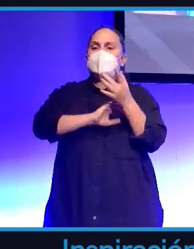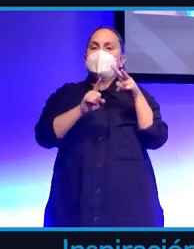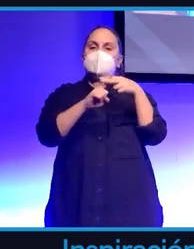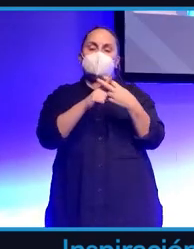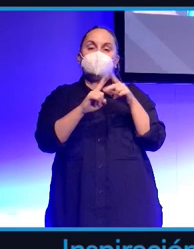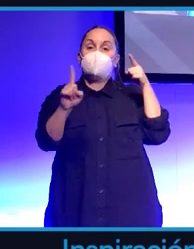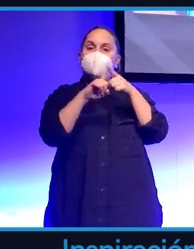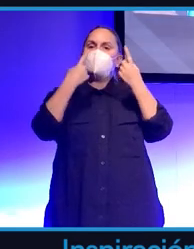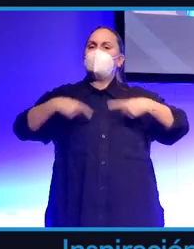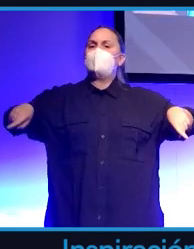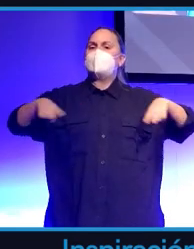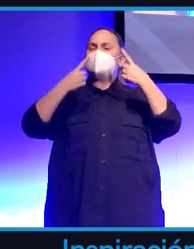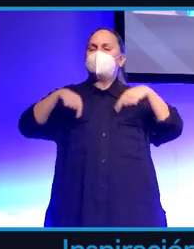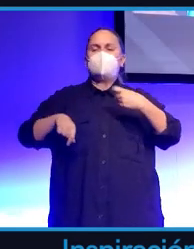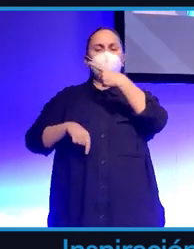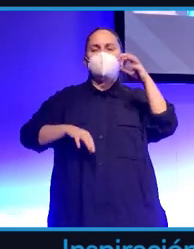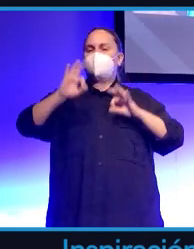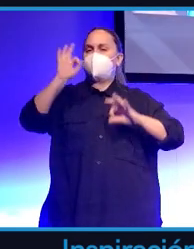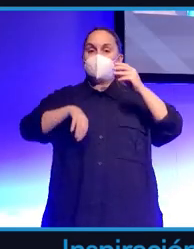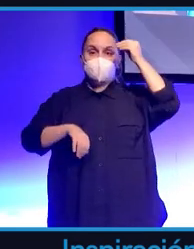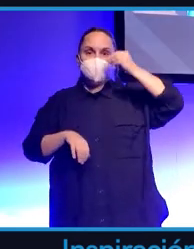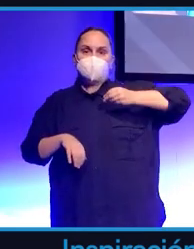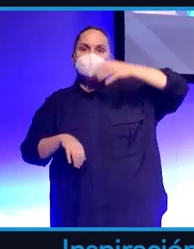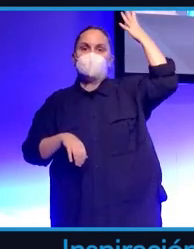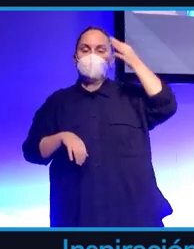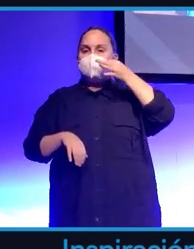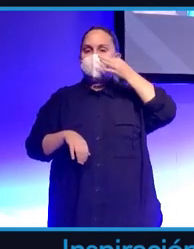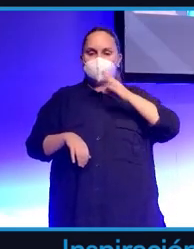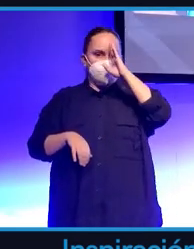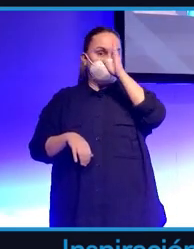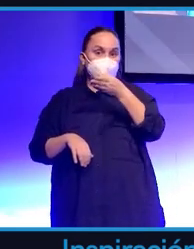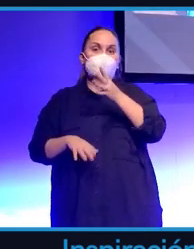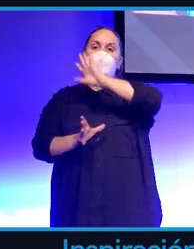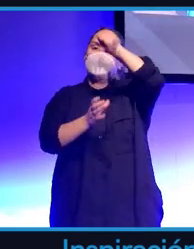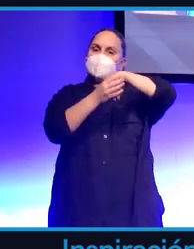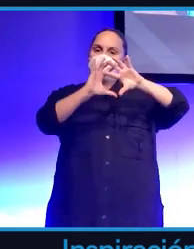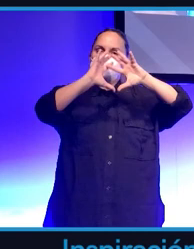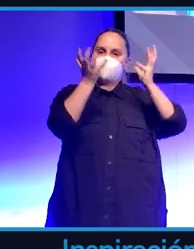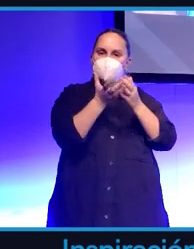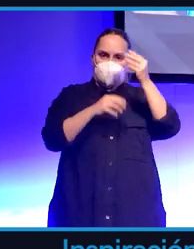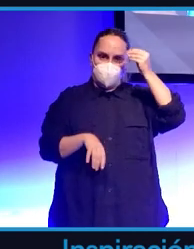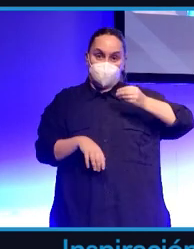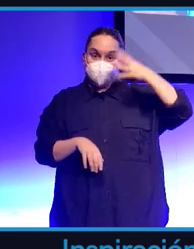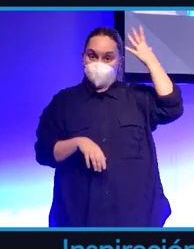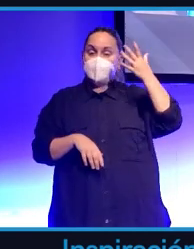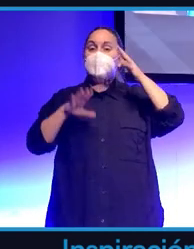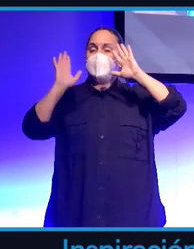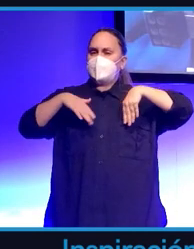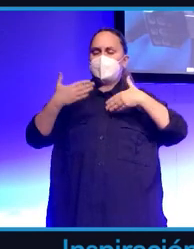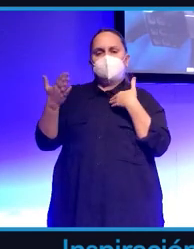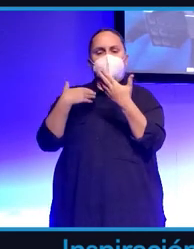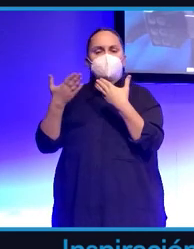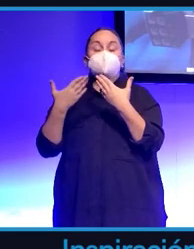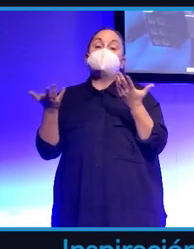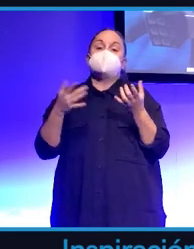creación de conciertos 100% virtuales que ocurrieran en tiempo real en ese mundo virtual entonces lo que hicimos fue crear una